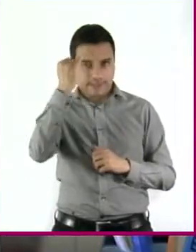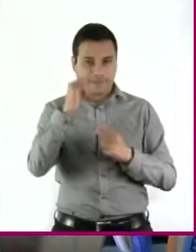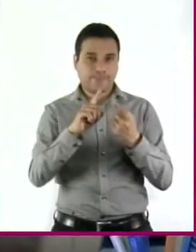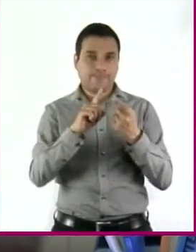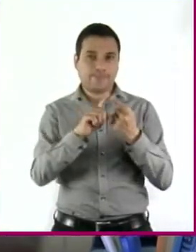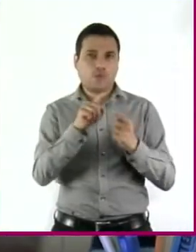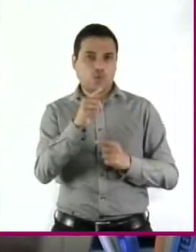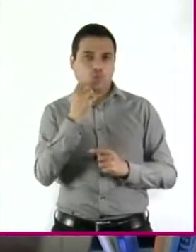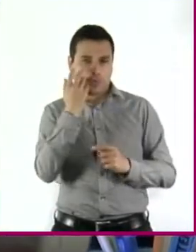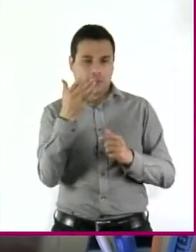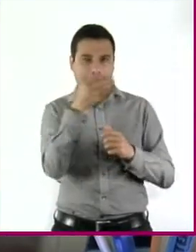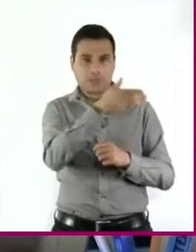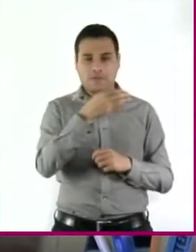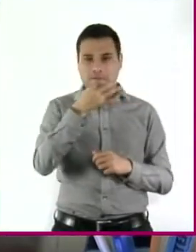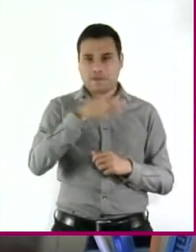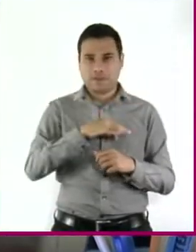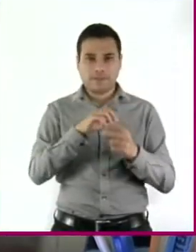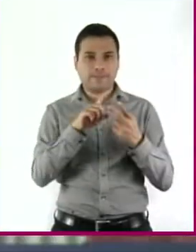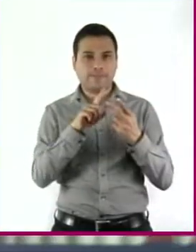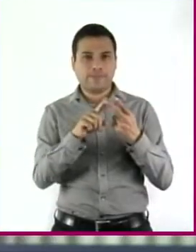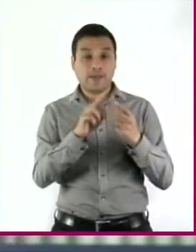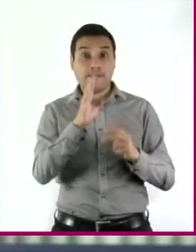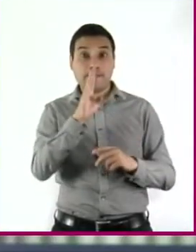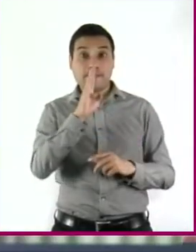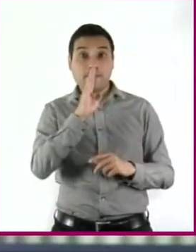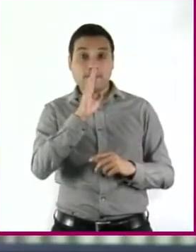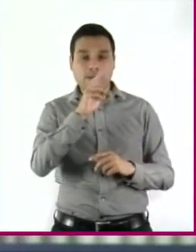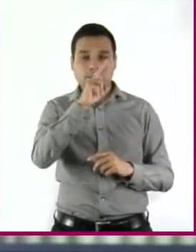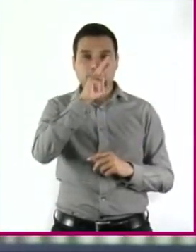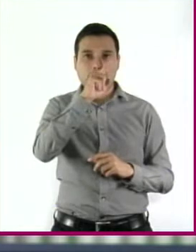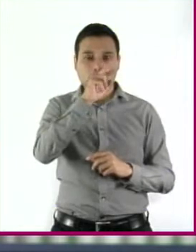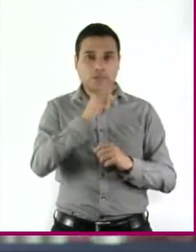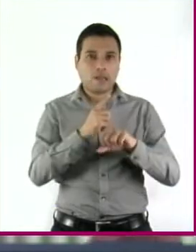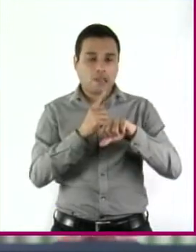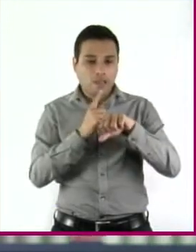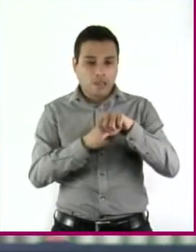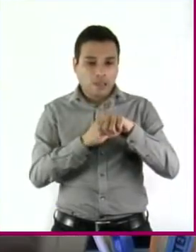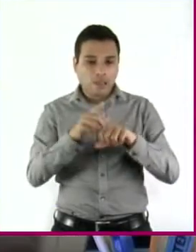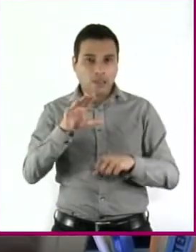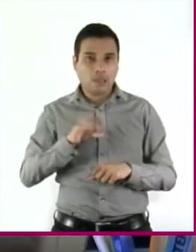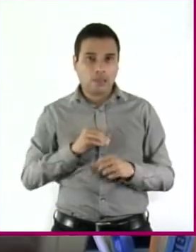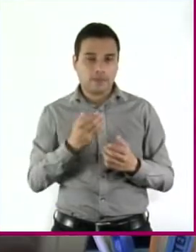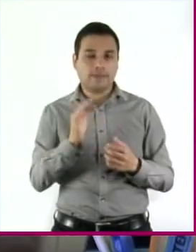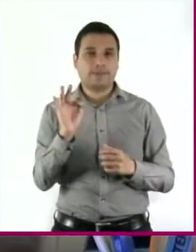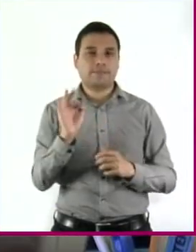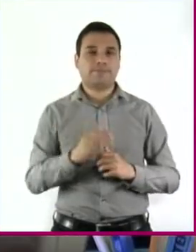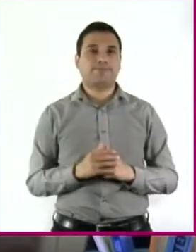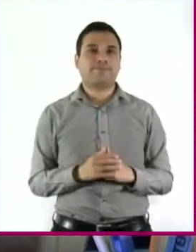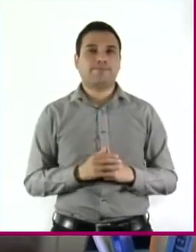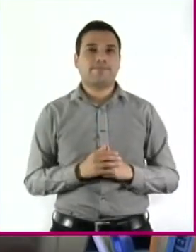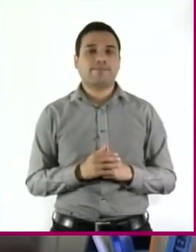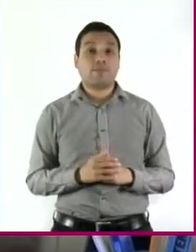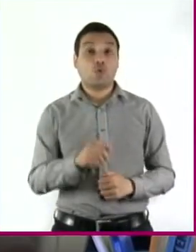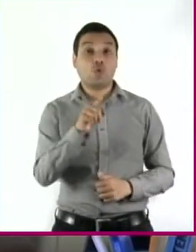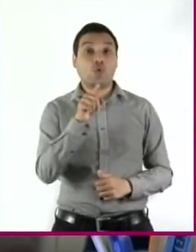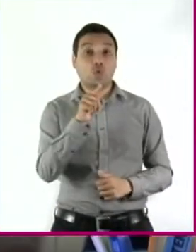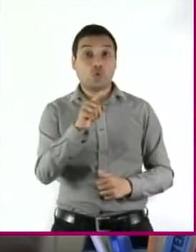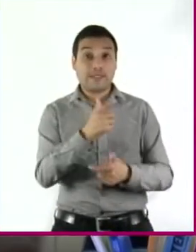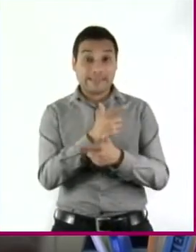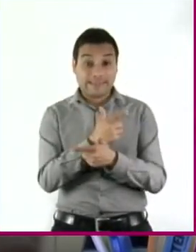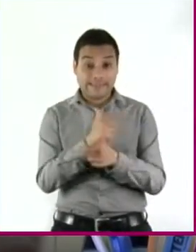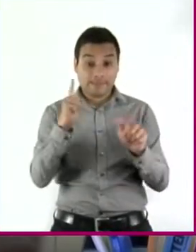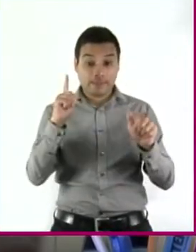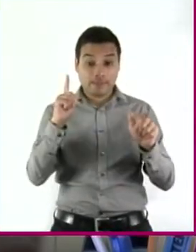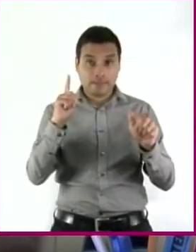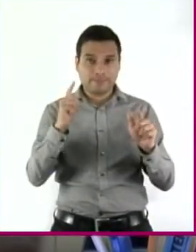deseo de ir a la fiesta y la preocupación de tu madre porque te enfermes. Tal vez tu libertad de ir a la fiesta afectaría la